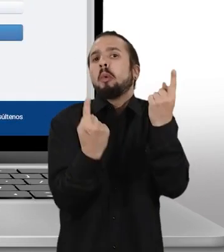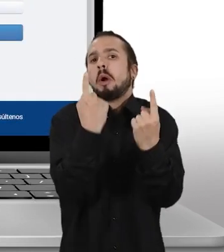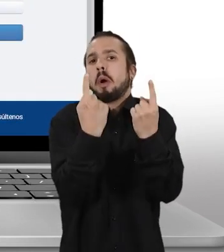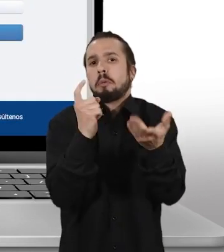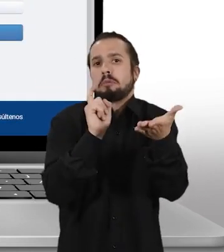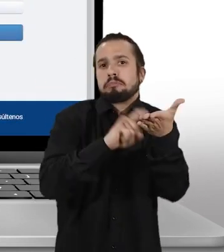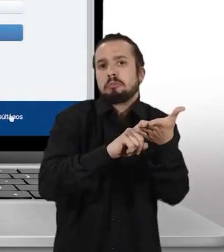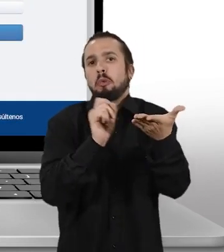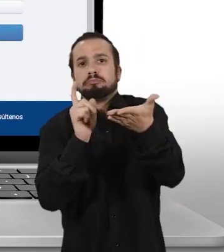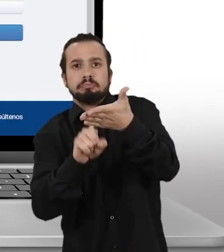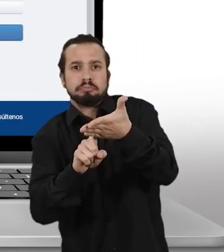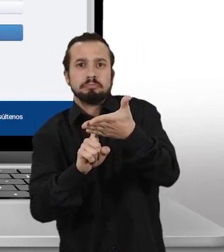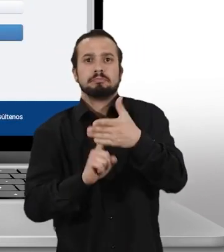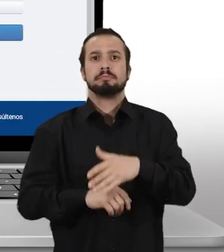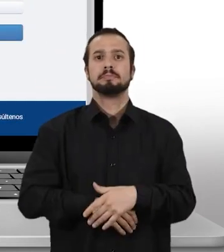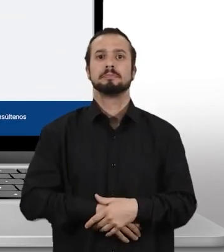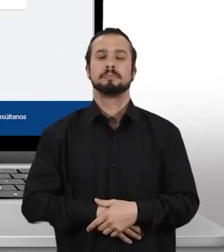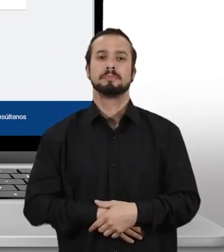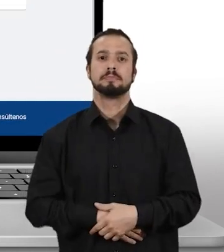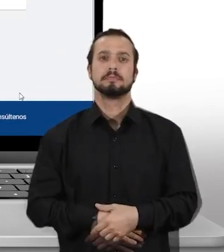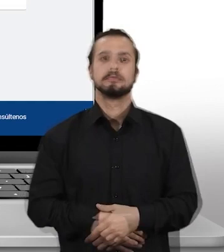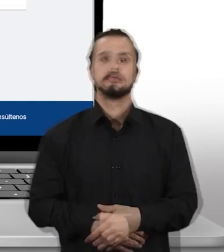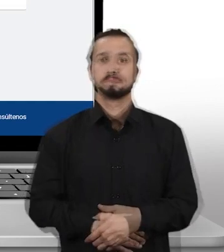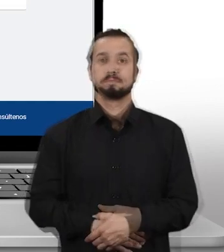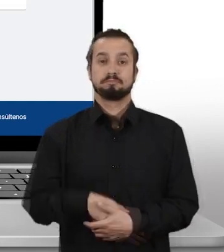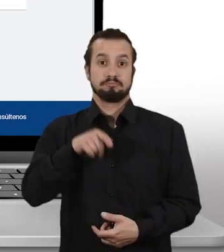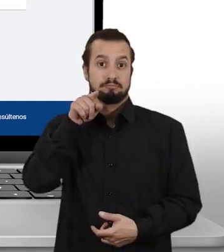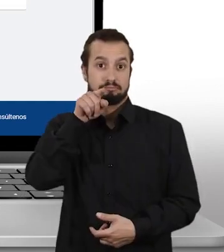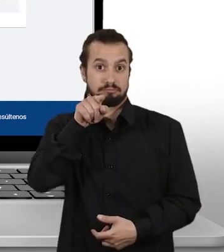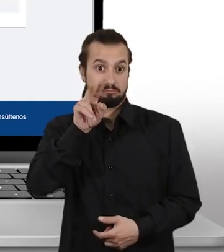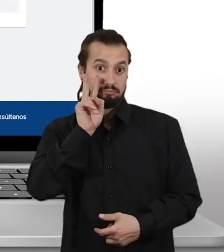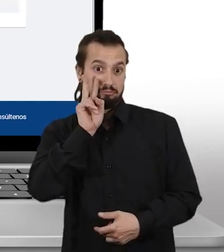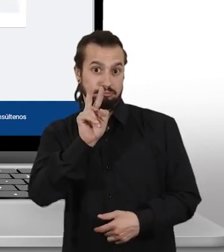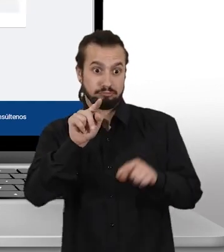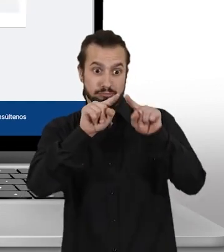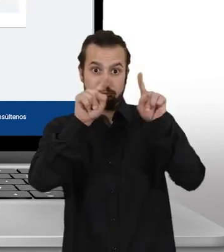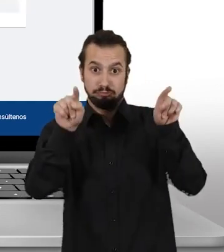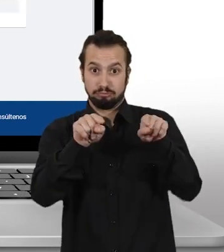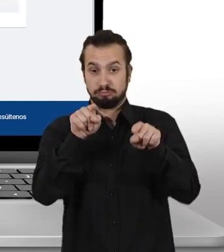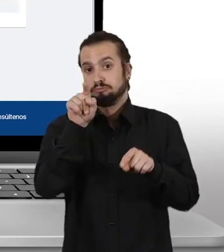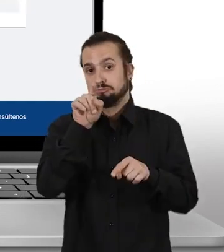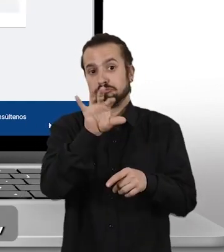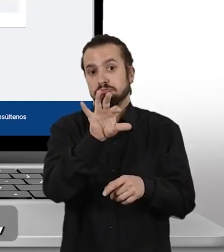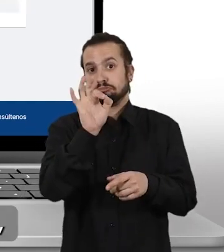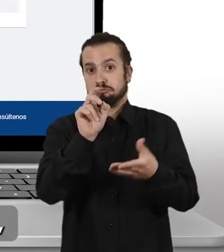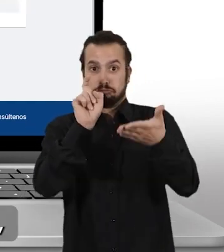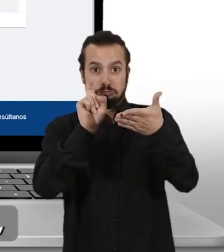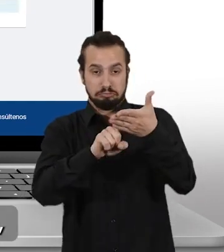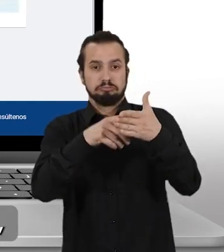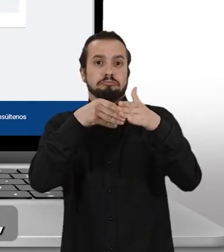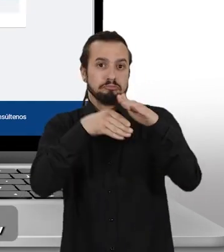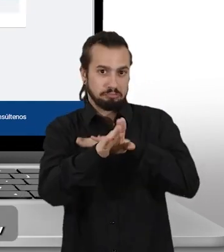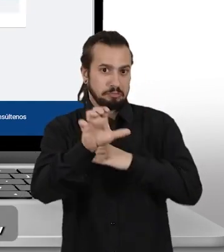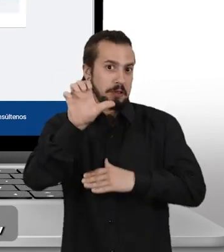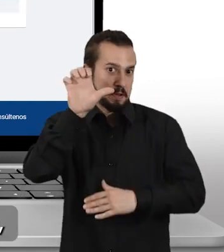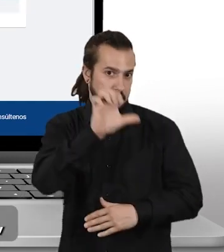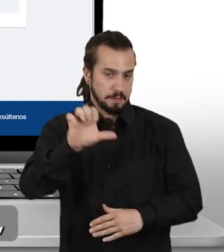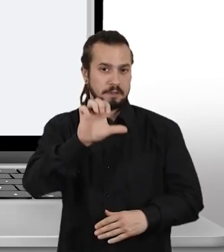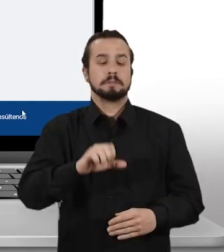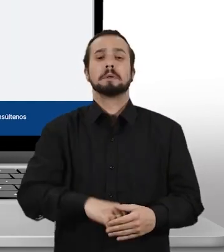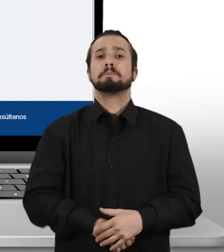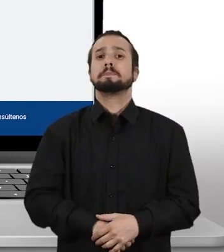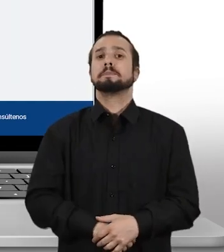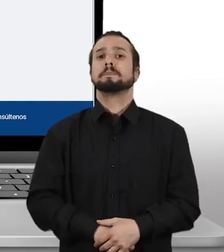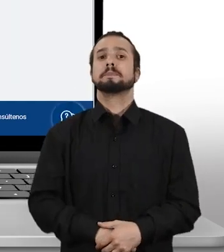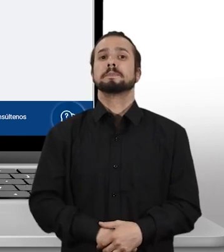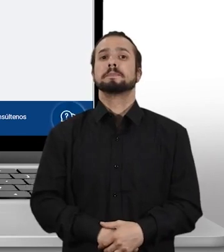deberás elegir la empresa en la que deseas trabajar. De esta manera, ingresarás al escritorio de la empresa